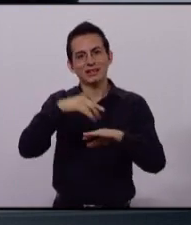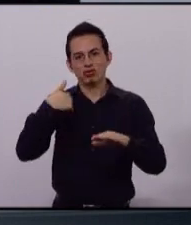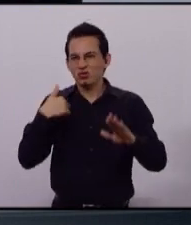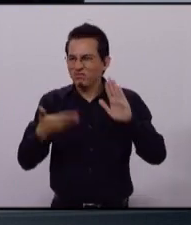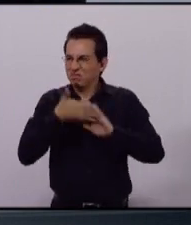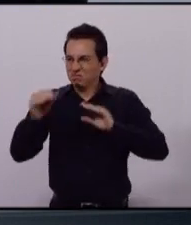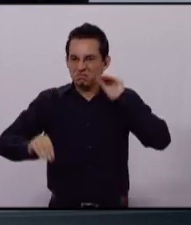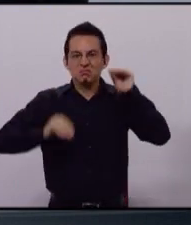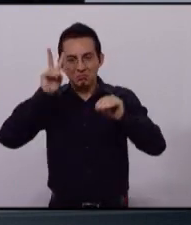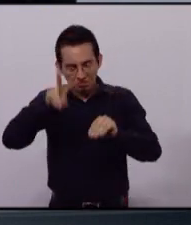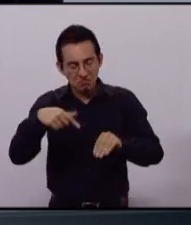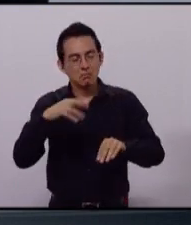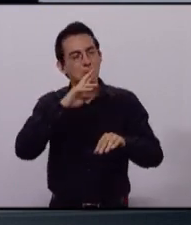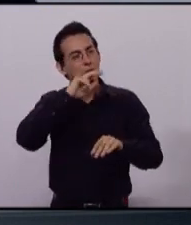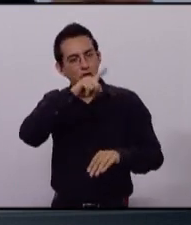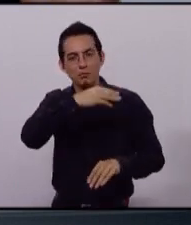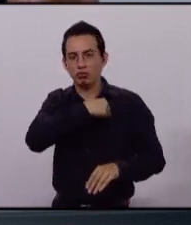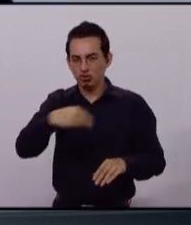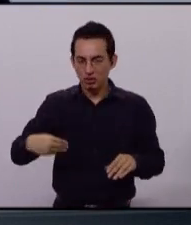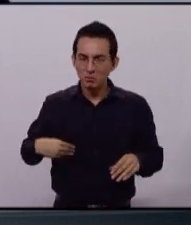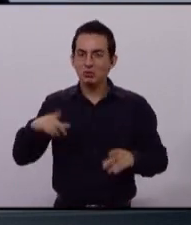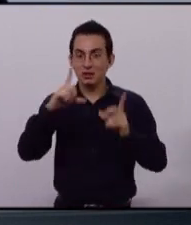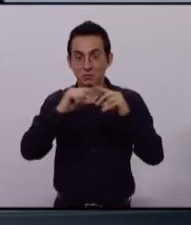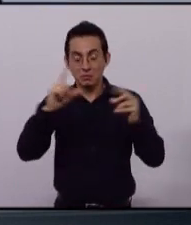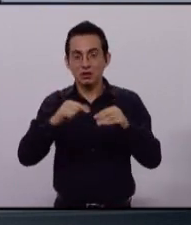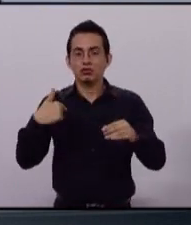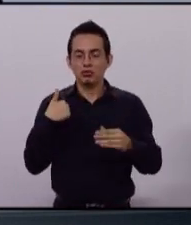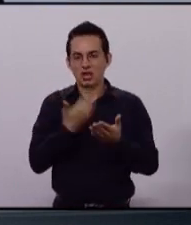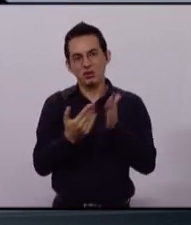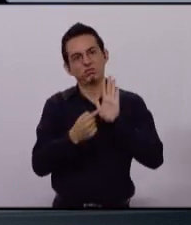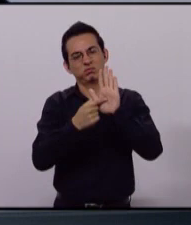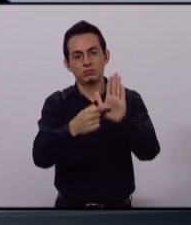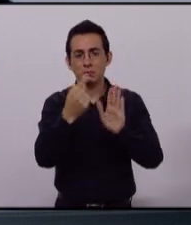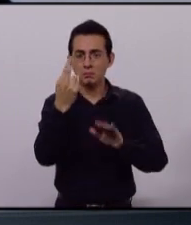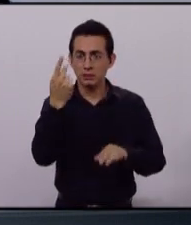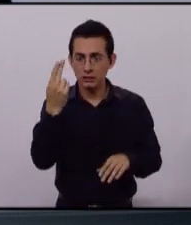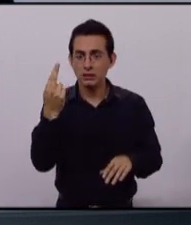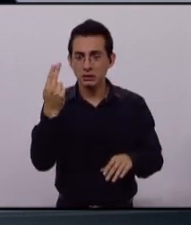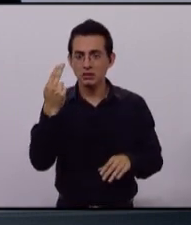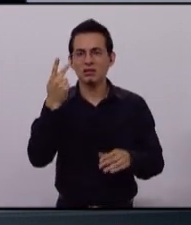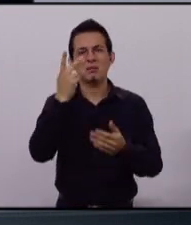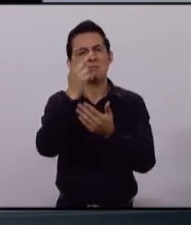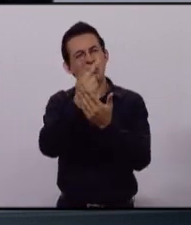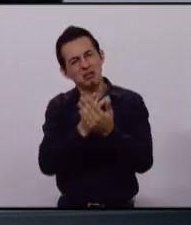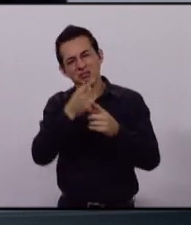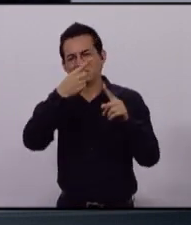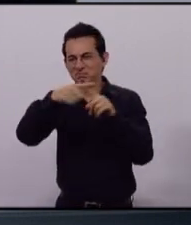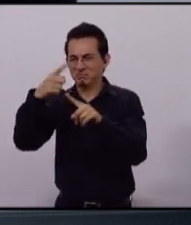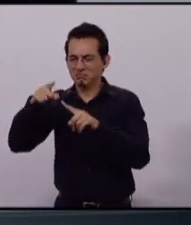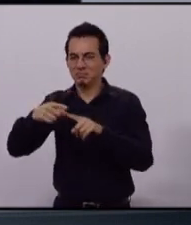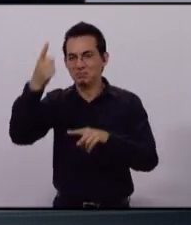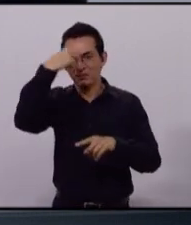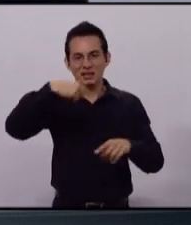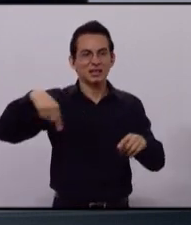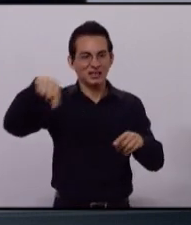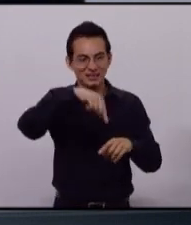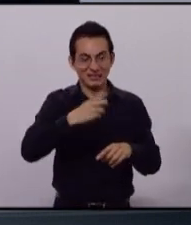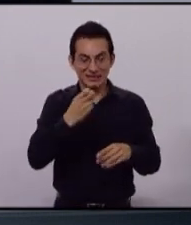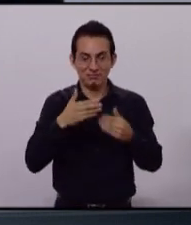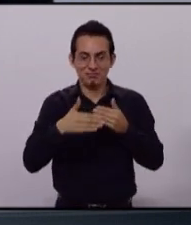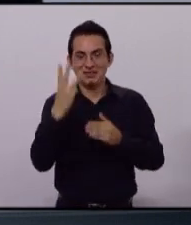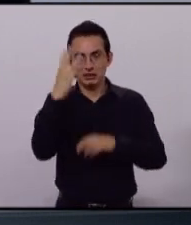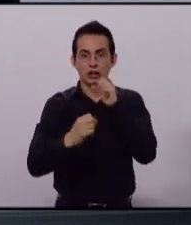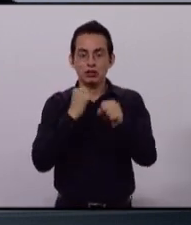que jamás haya visto Zapopan. Pondremos a disposición 25 planes que nos ayudarán a realizar este trienio y